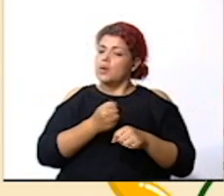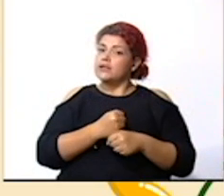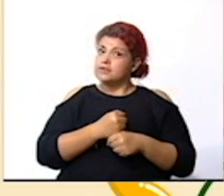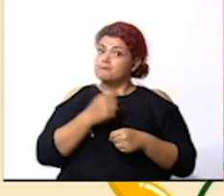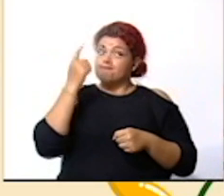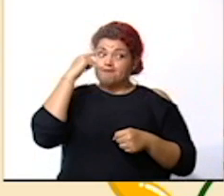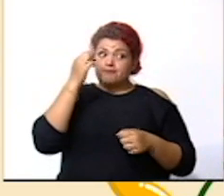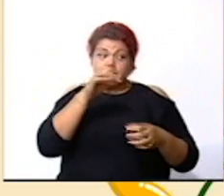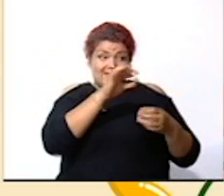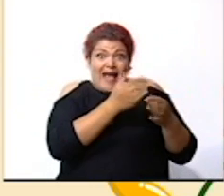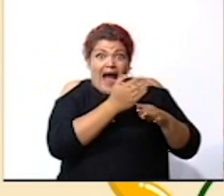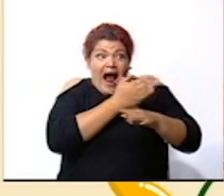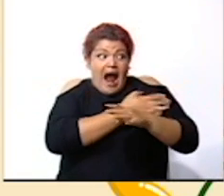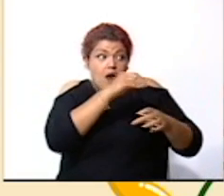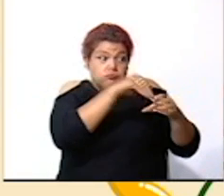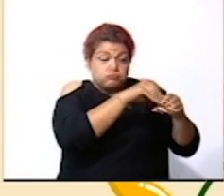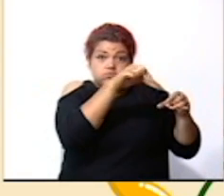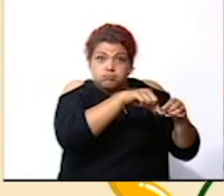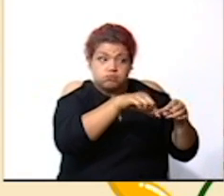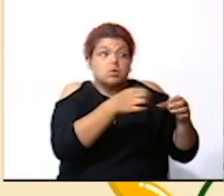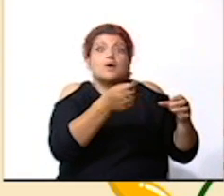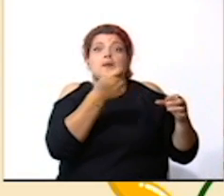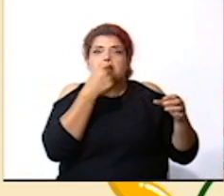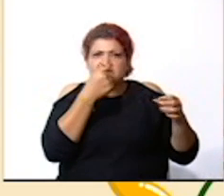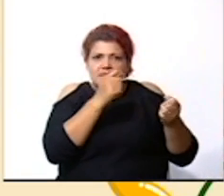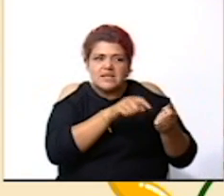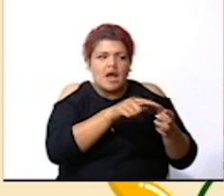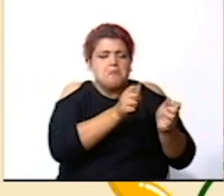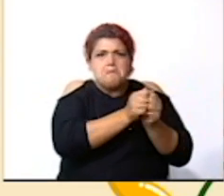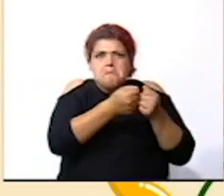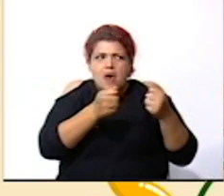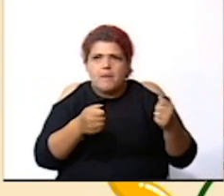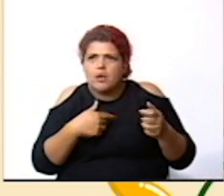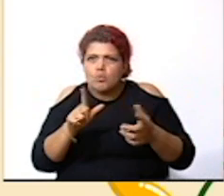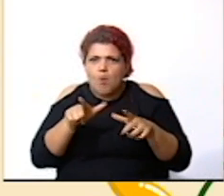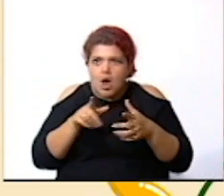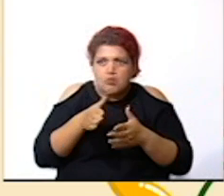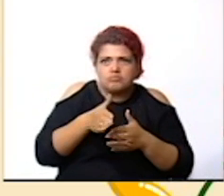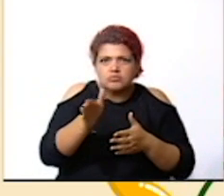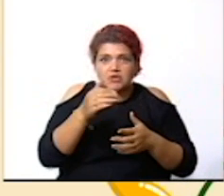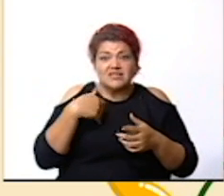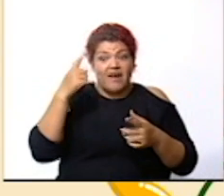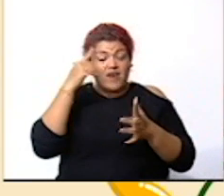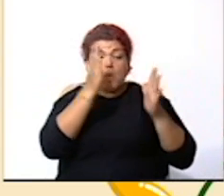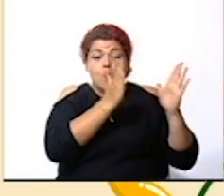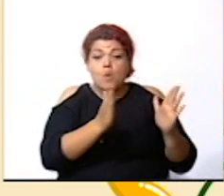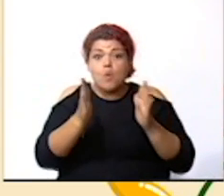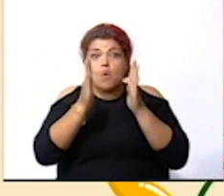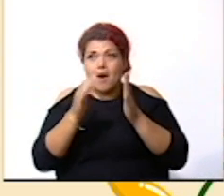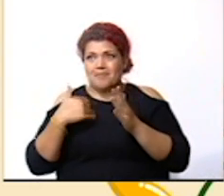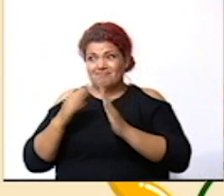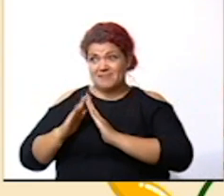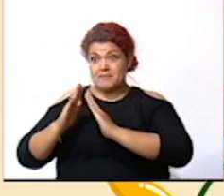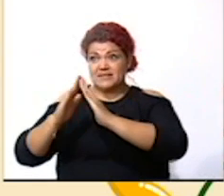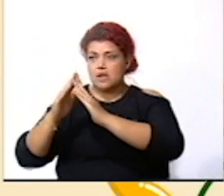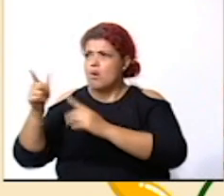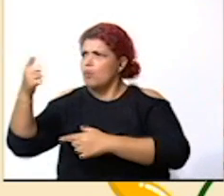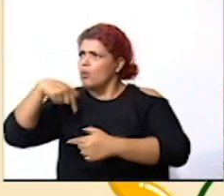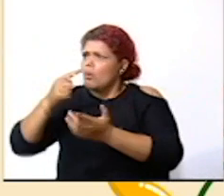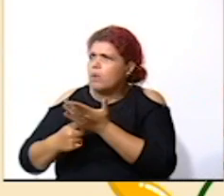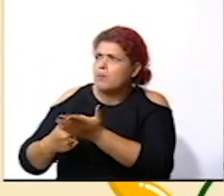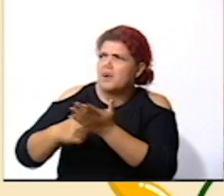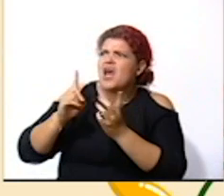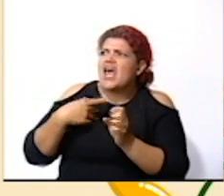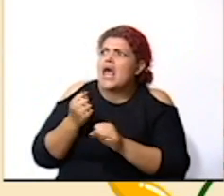botiquín ¿qué más tenemos que tener? el mapa tenemos que tener una organización como vecinos y sobre